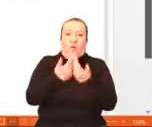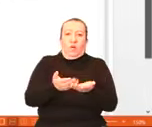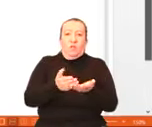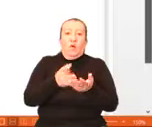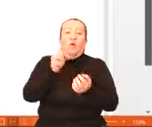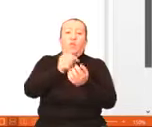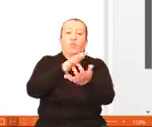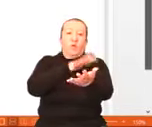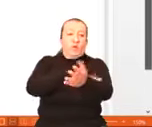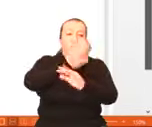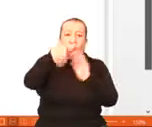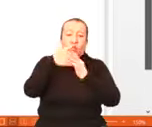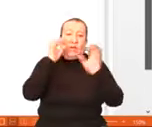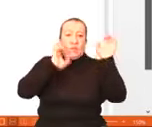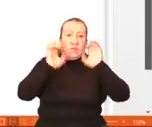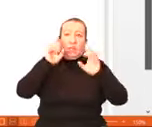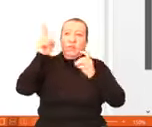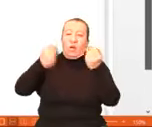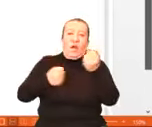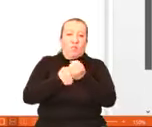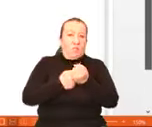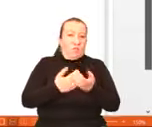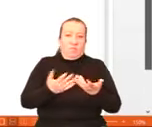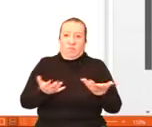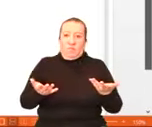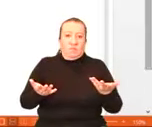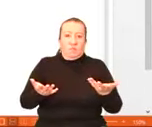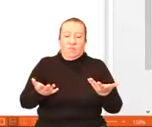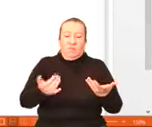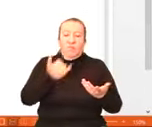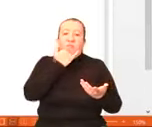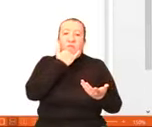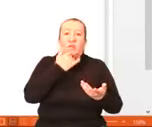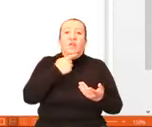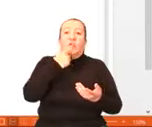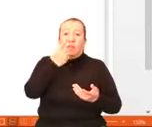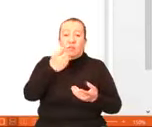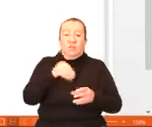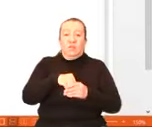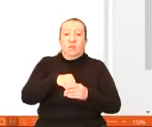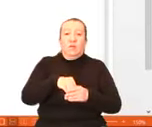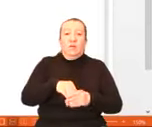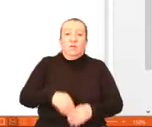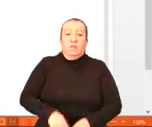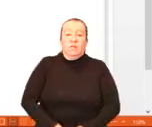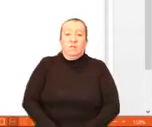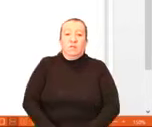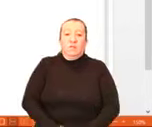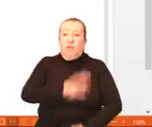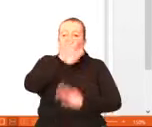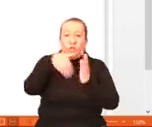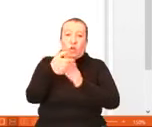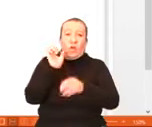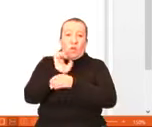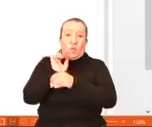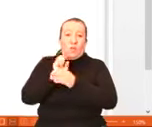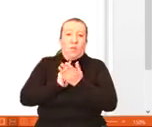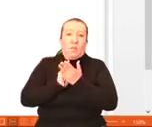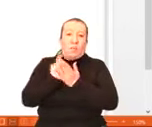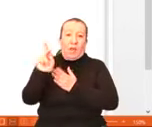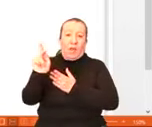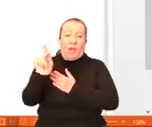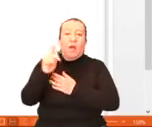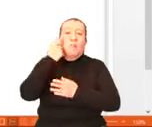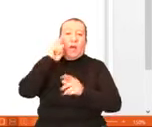estratégicos. Los informan las empresas contratadas, lo que hizo el PNUD y todo eso paga el Ecuador. Contratar empresas